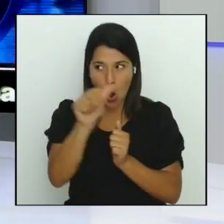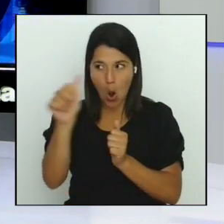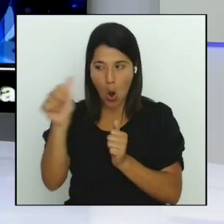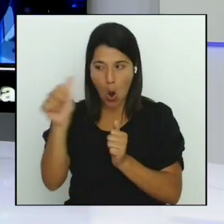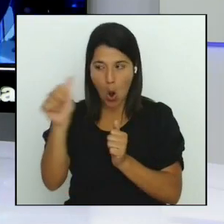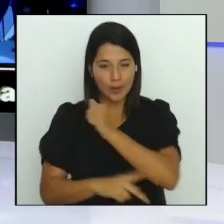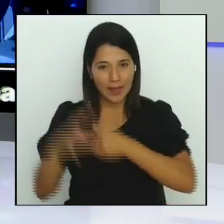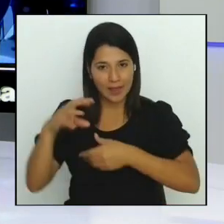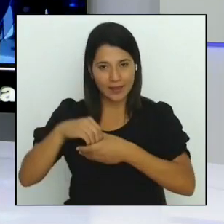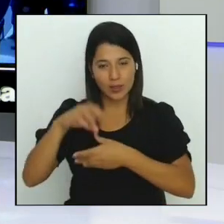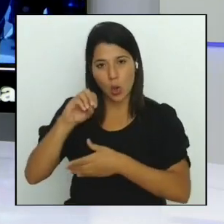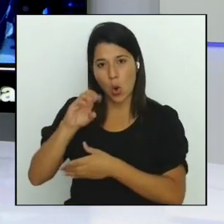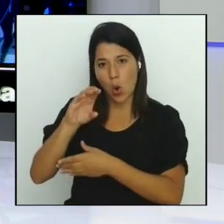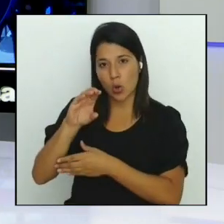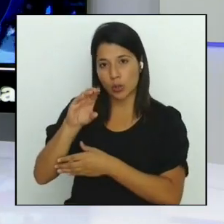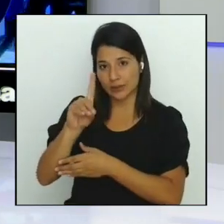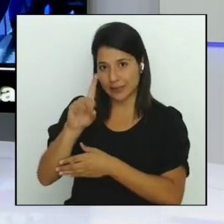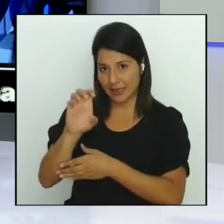,3%.